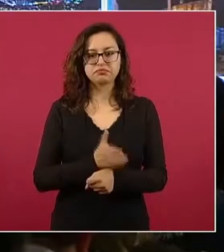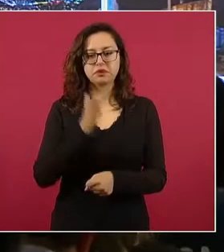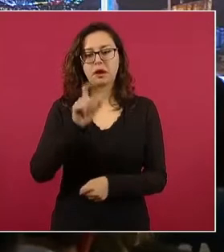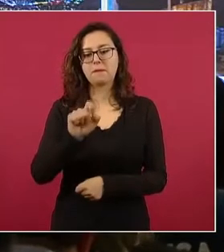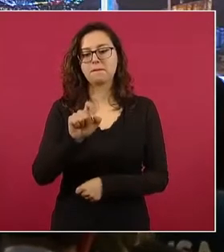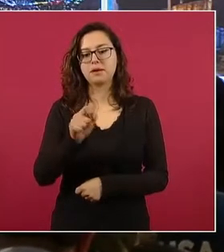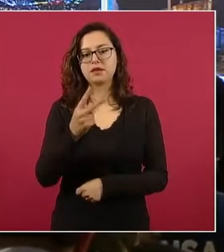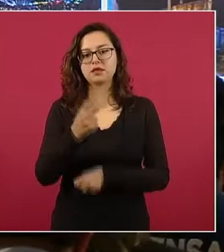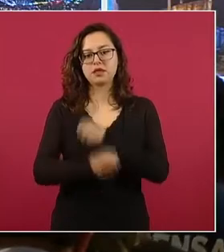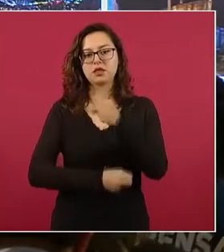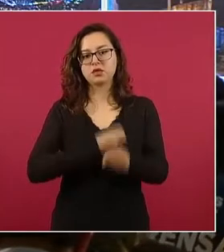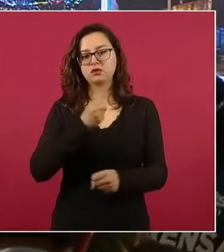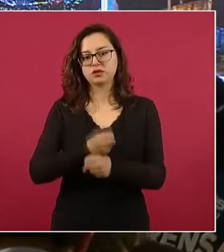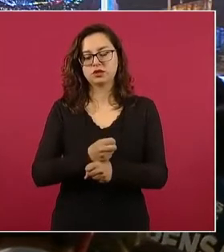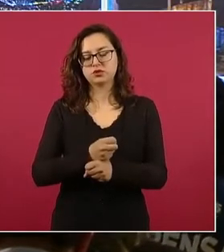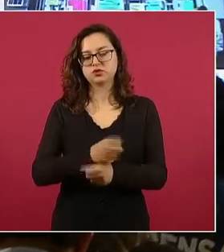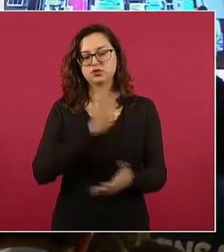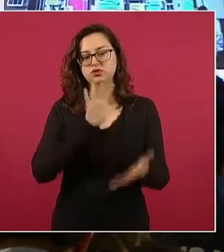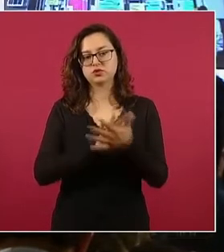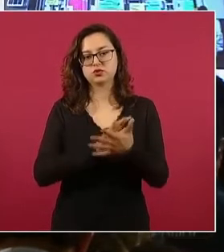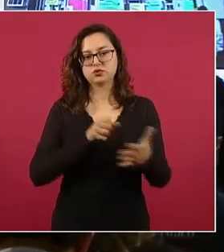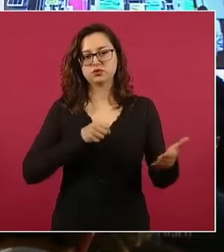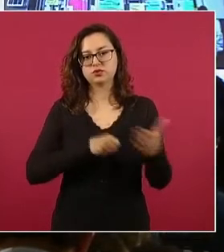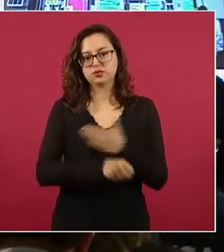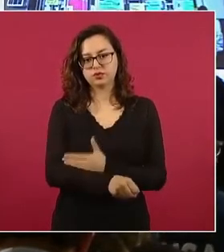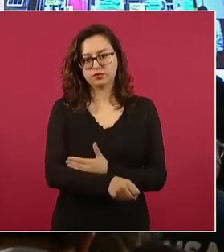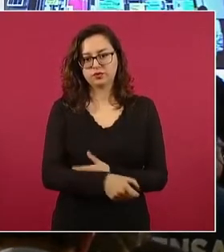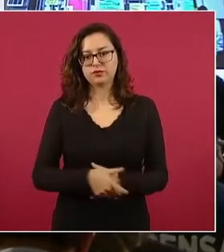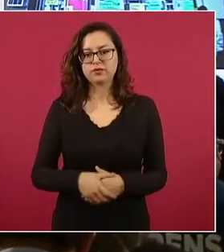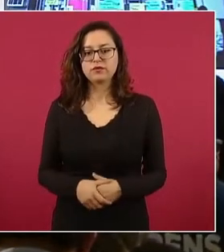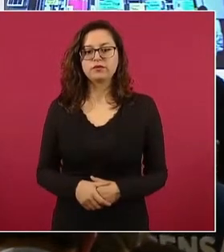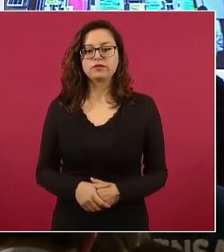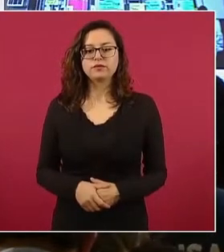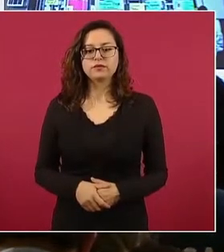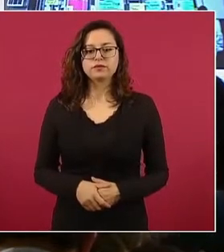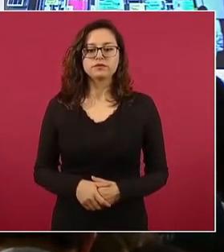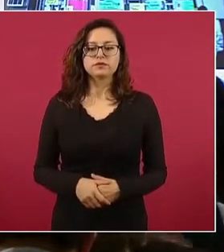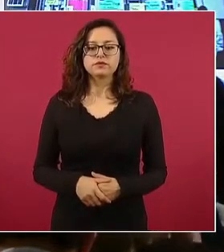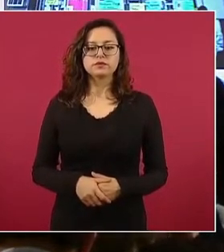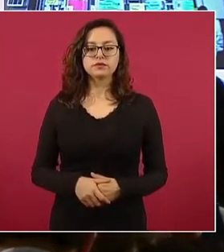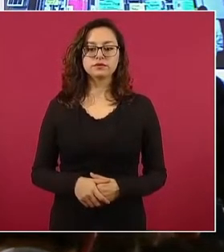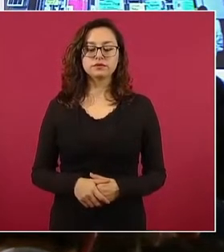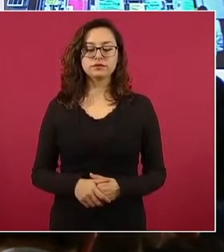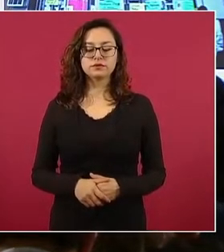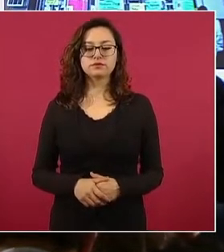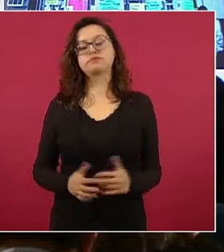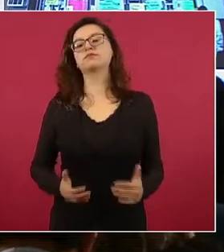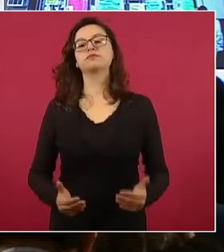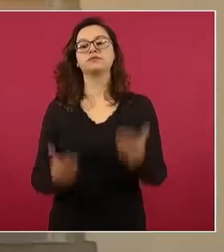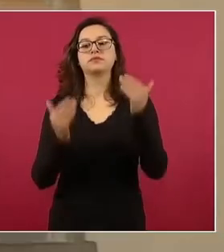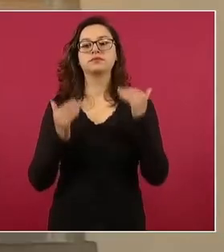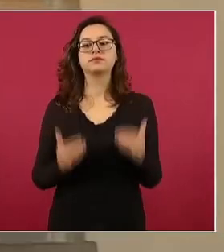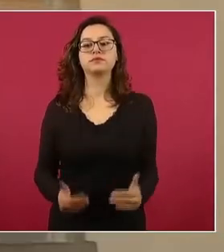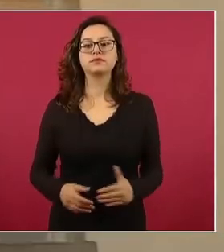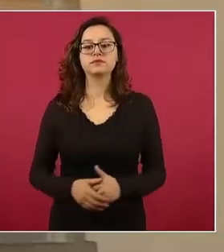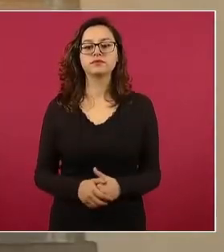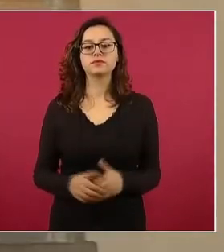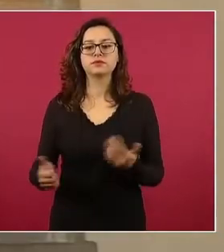a 22 años de prisión. Siguiente. También informar que en la Ciudad de México,